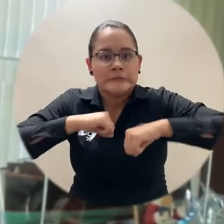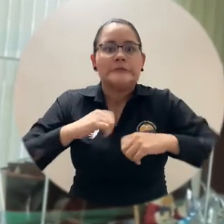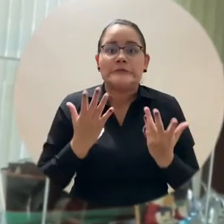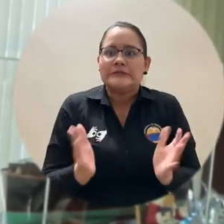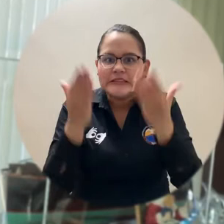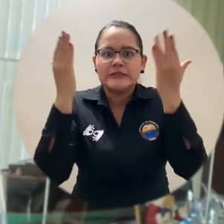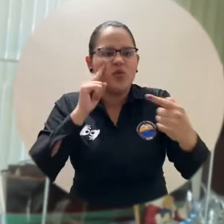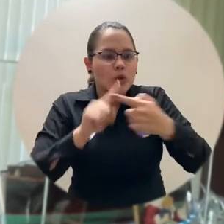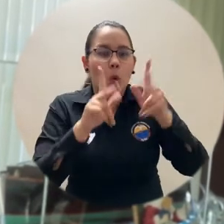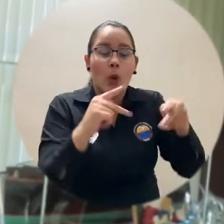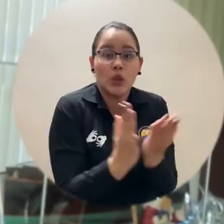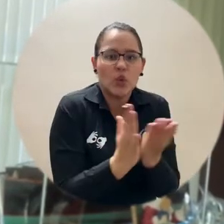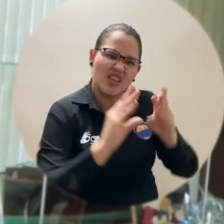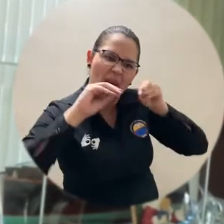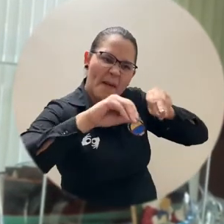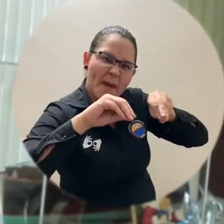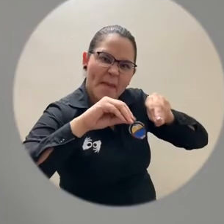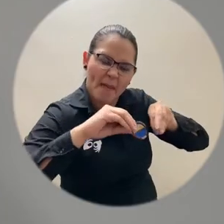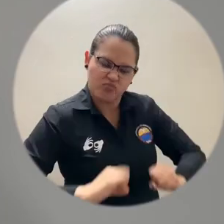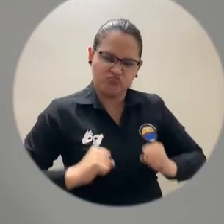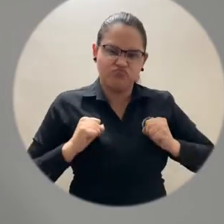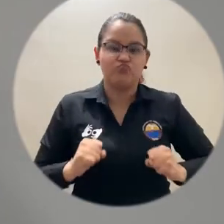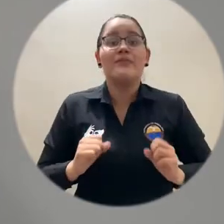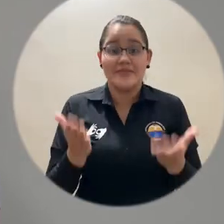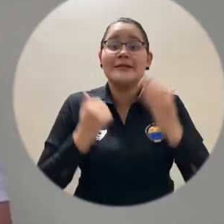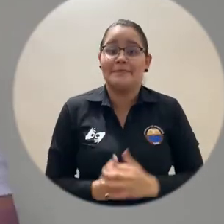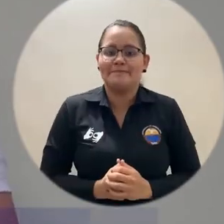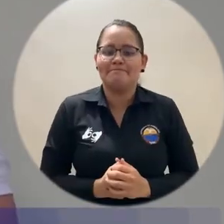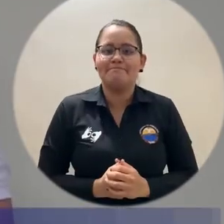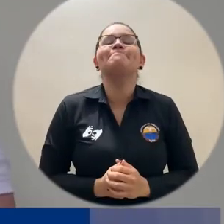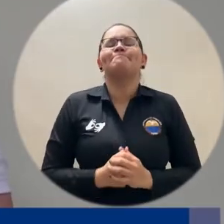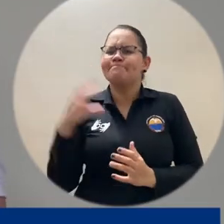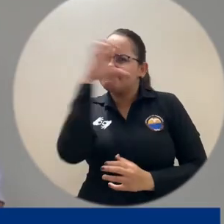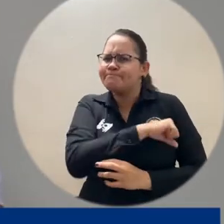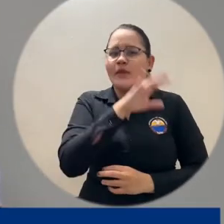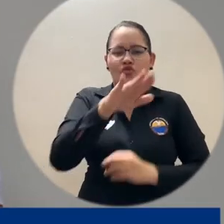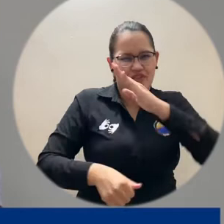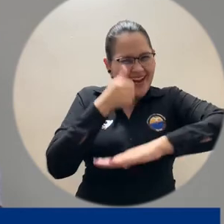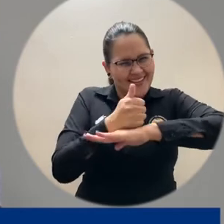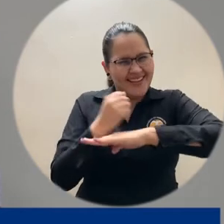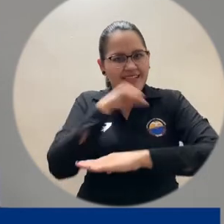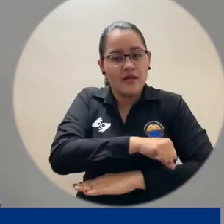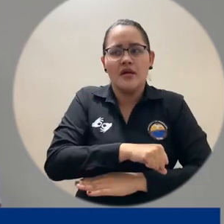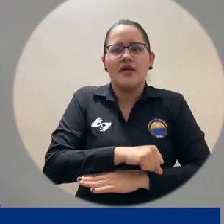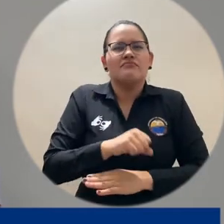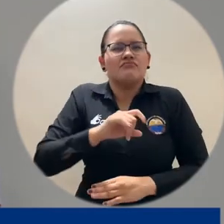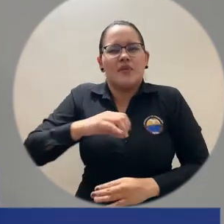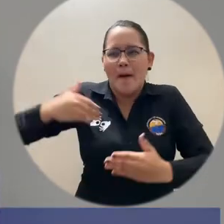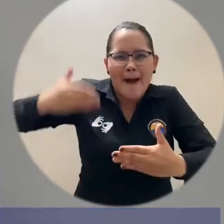preparados para aceptar los retos del futuro. El rector de la Universidad del Magdalena constantemente realiza rendiciones de cuentas